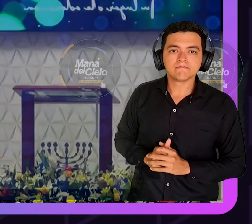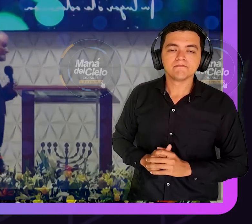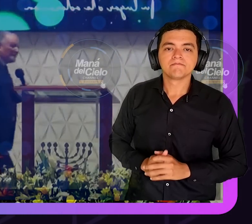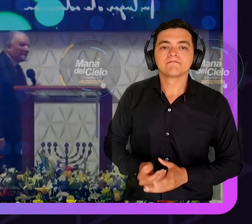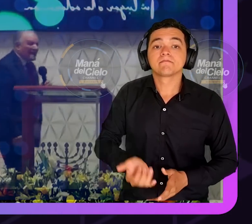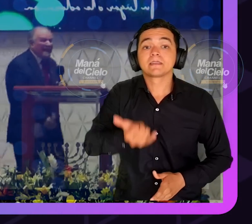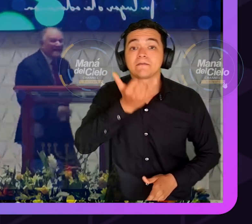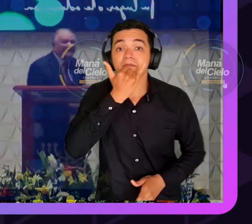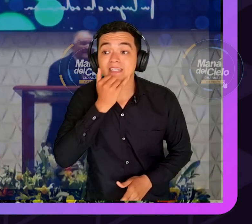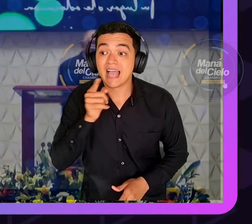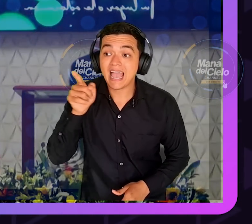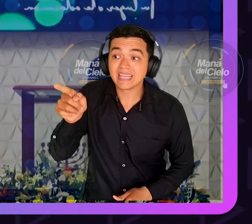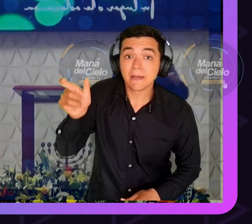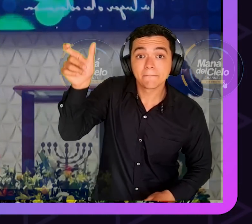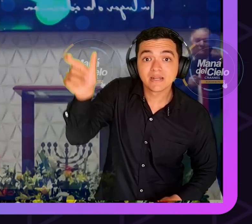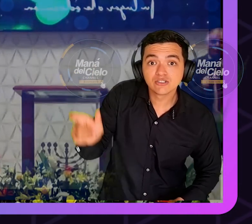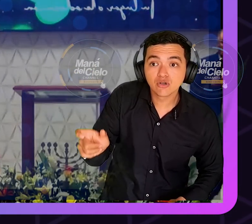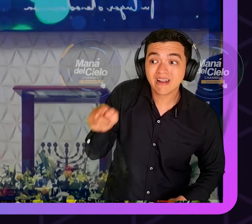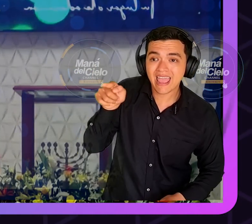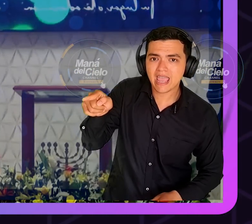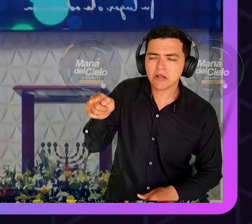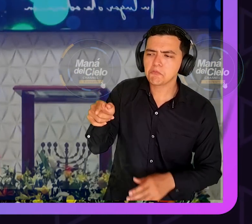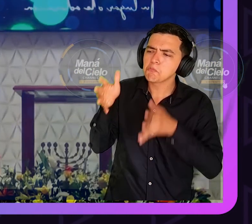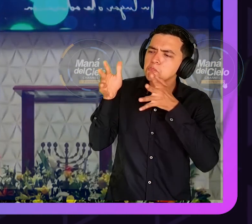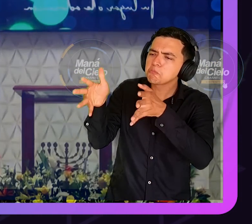así que ese Dios no ha muerto